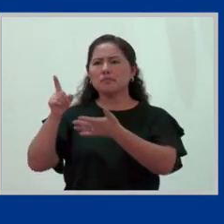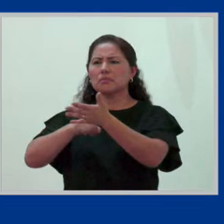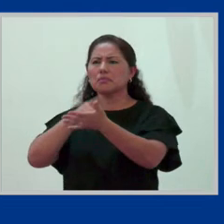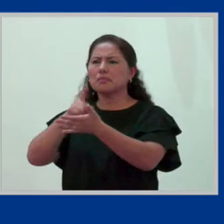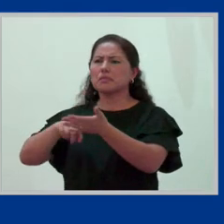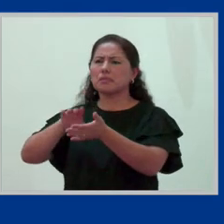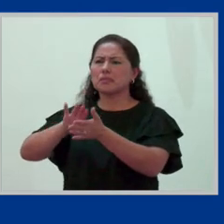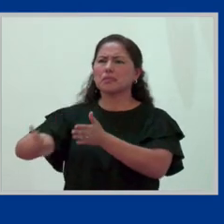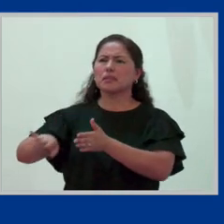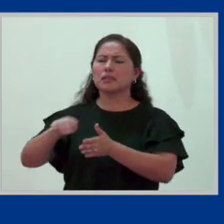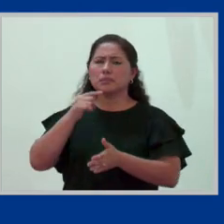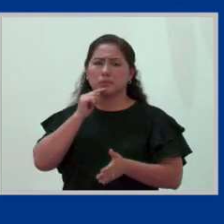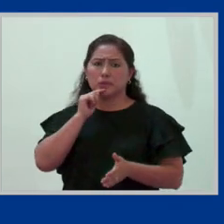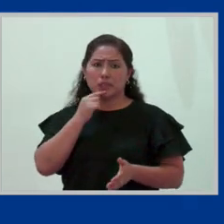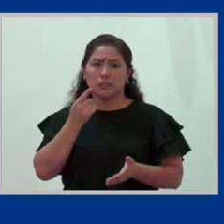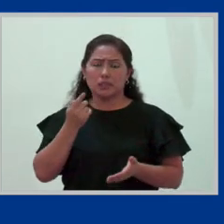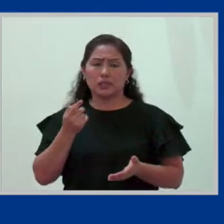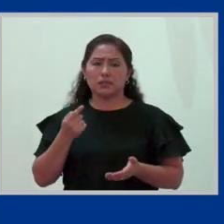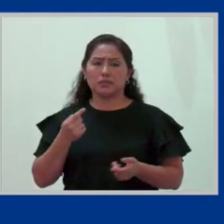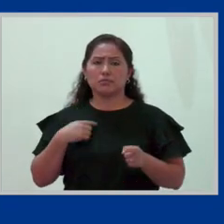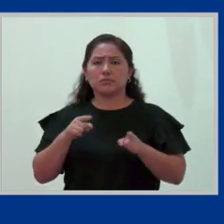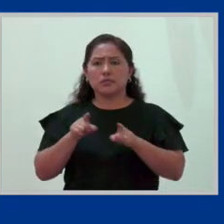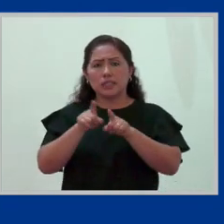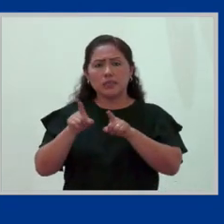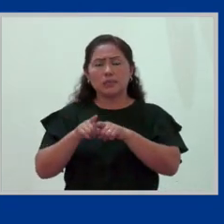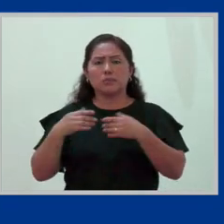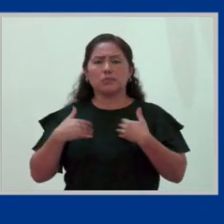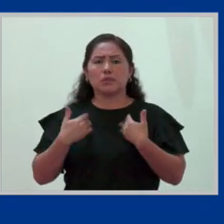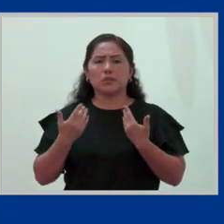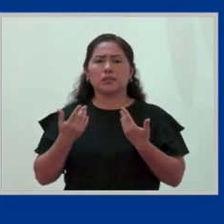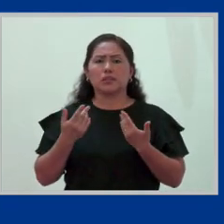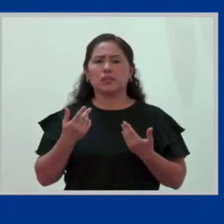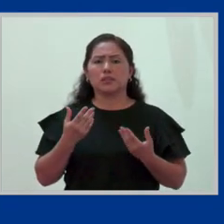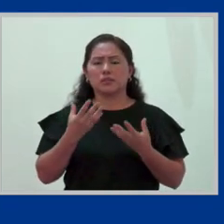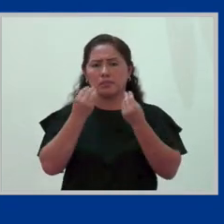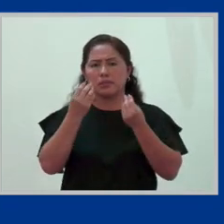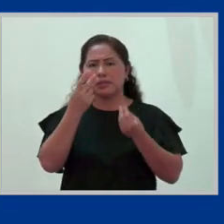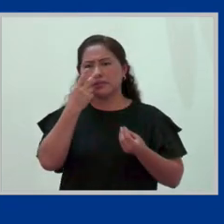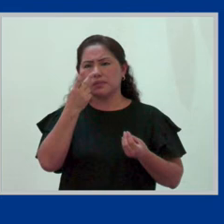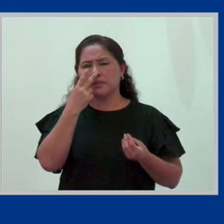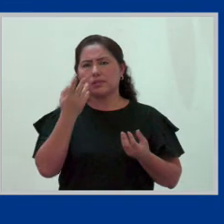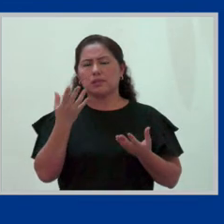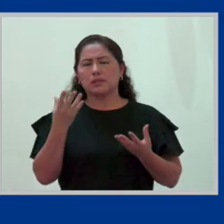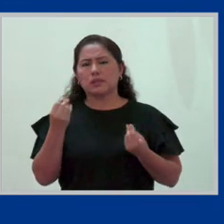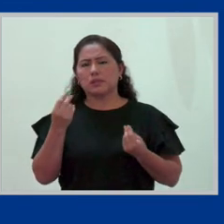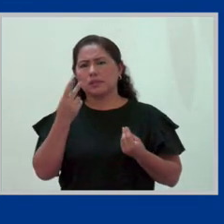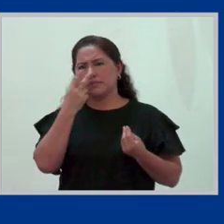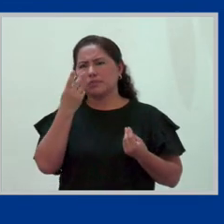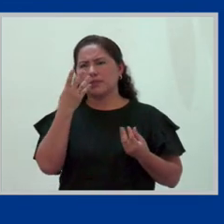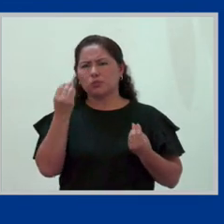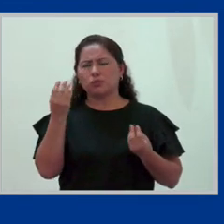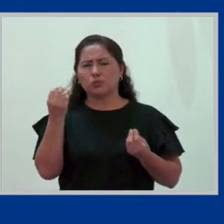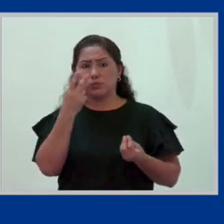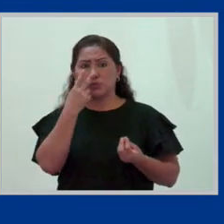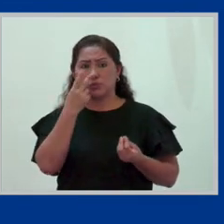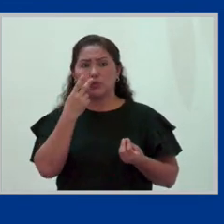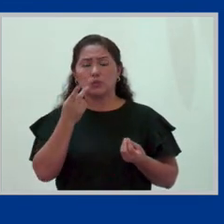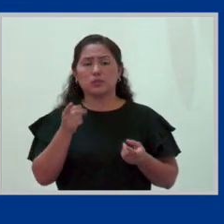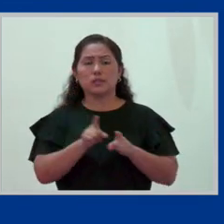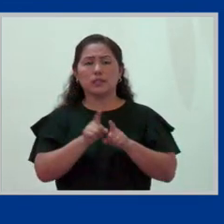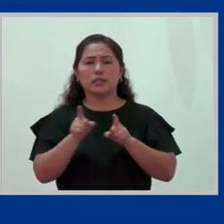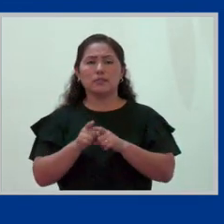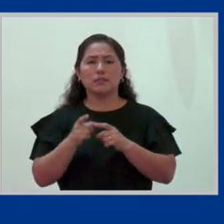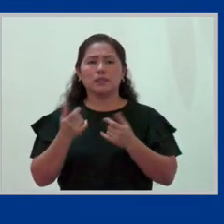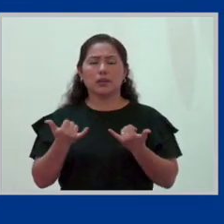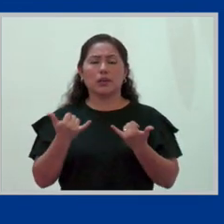directa, que es quizá menos usual, no voy a decir que es casi imposible porque es bastante también usual, pero es menos usual que